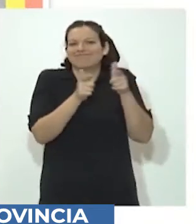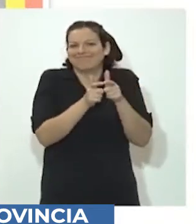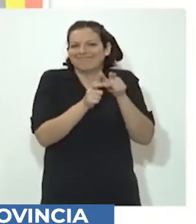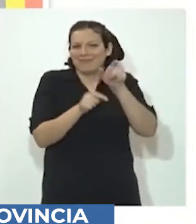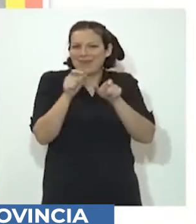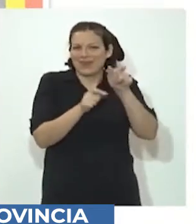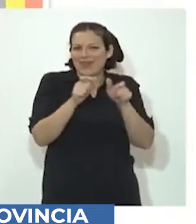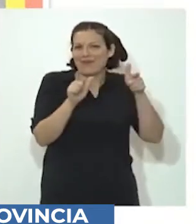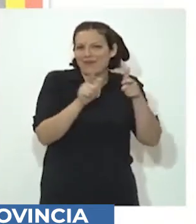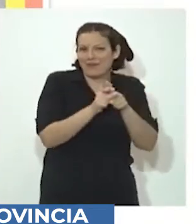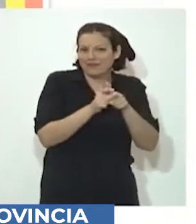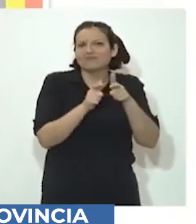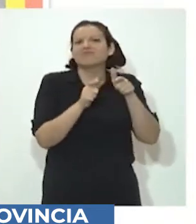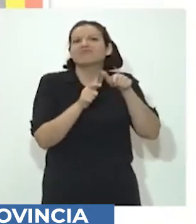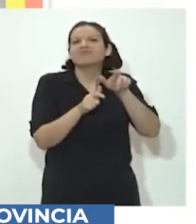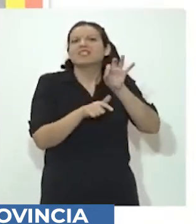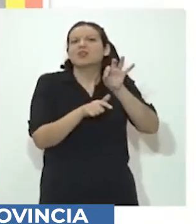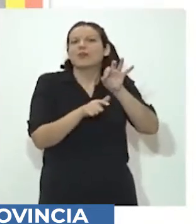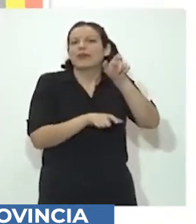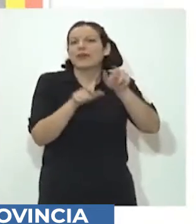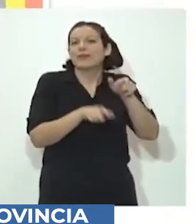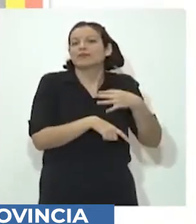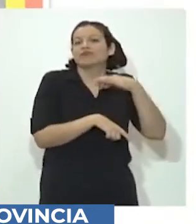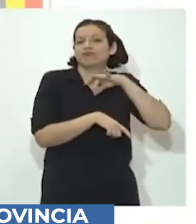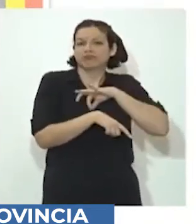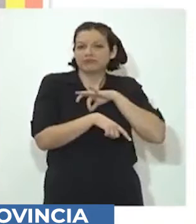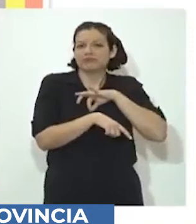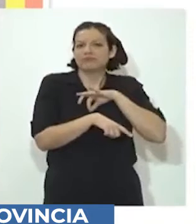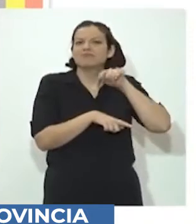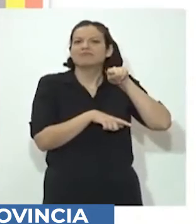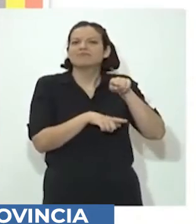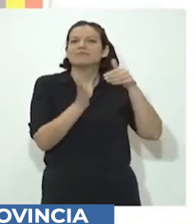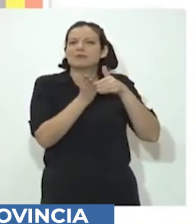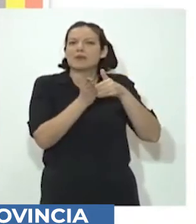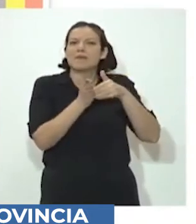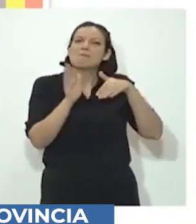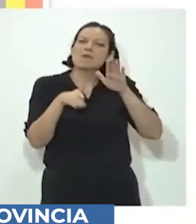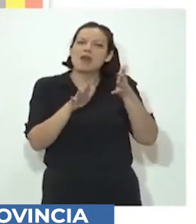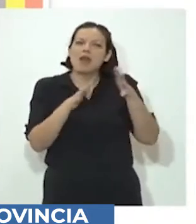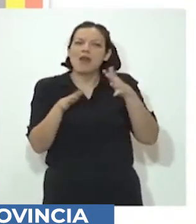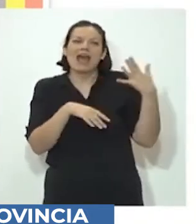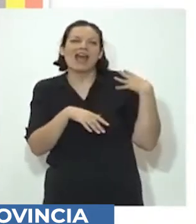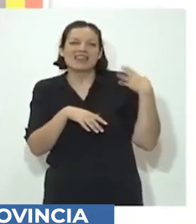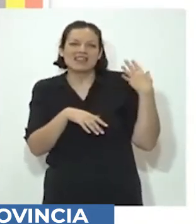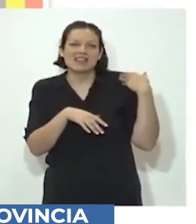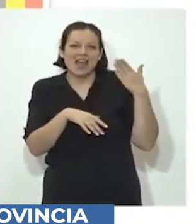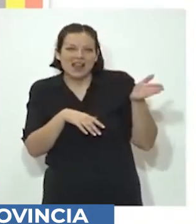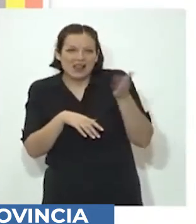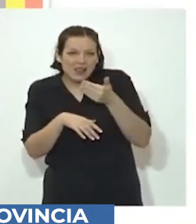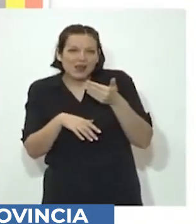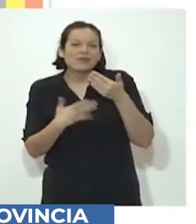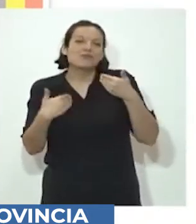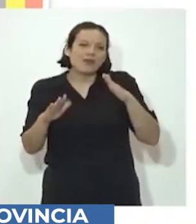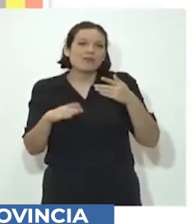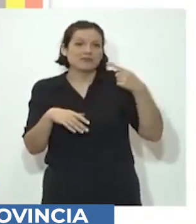casos y eso se evalúa con otros indicadores más específicos pero en líneas generales podemos decir que en la semana que